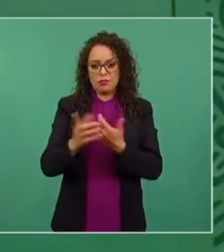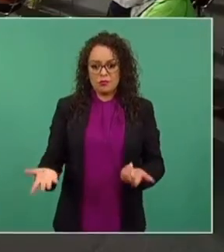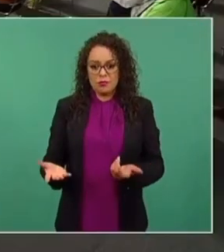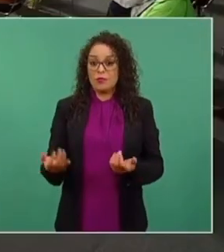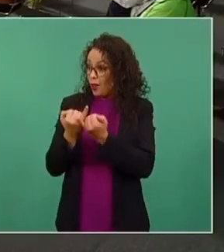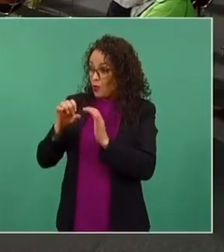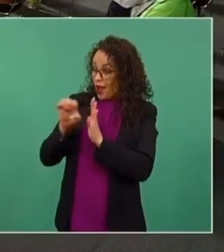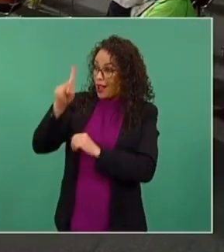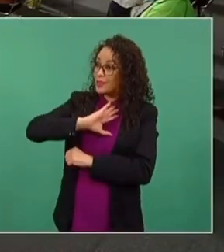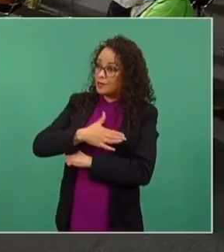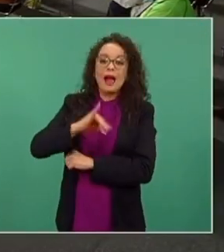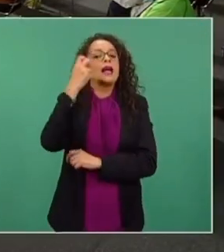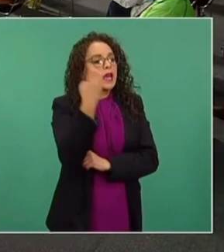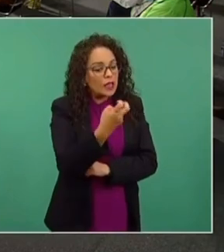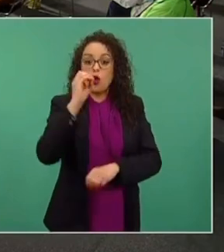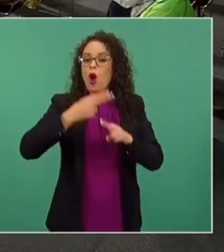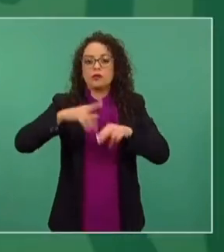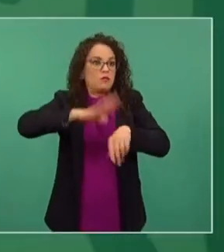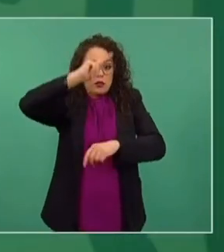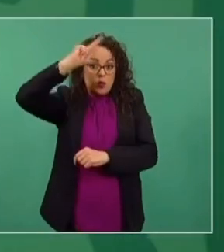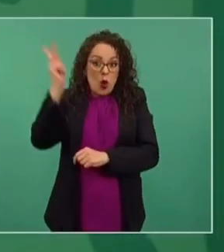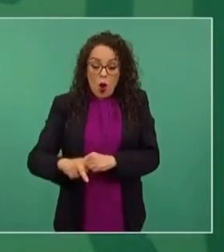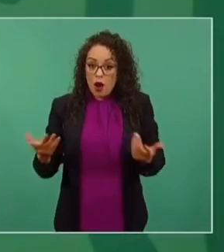España. Como en España. Y a lo mejor peor.